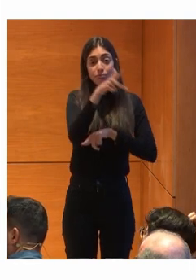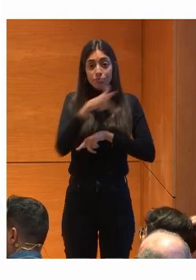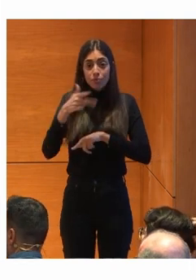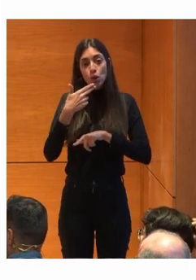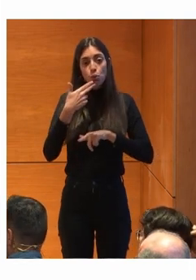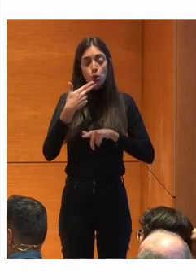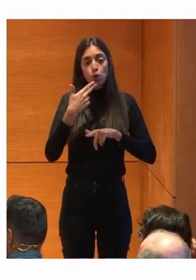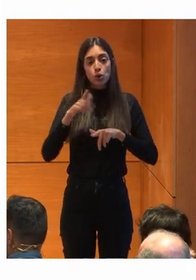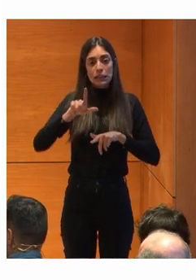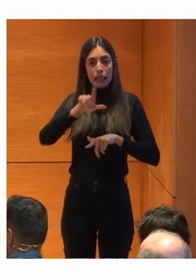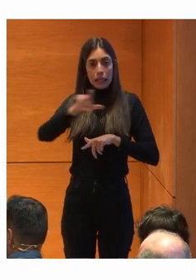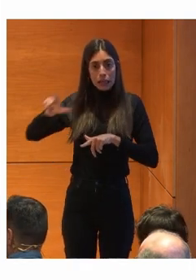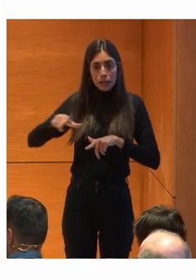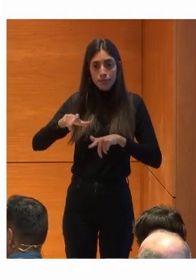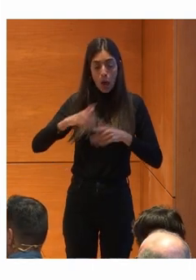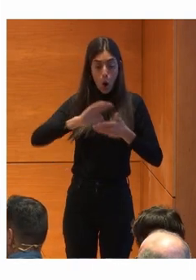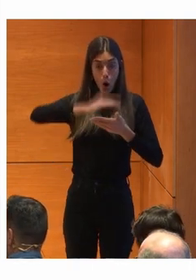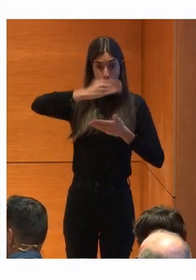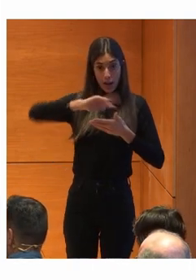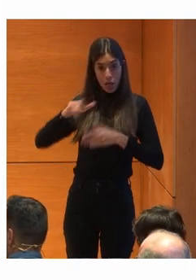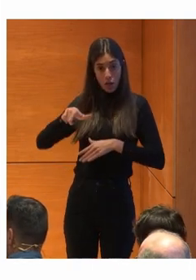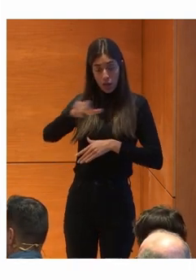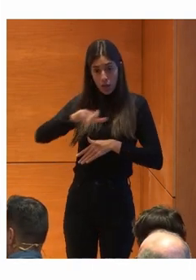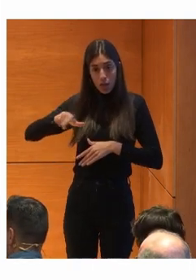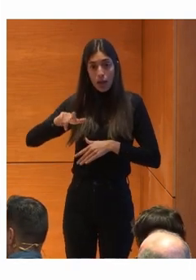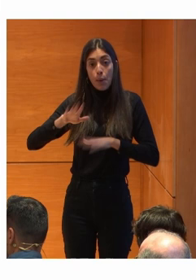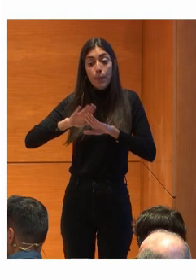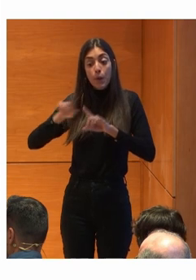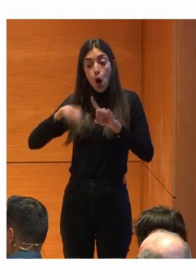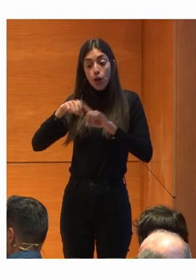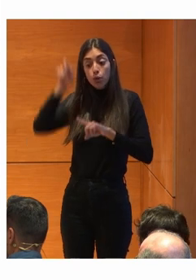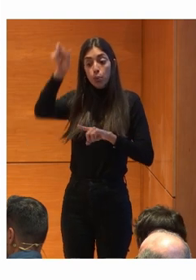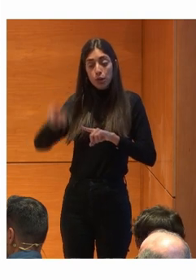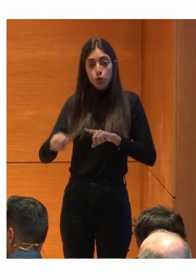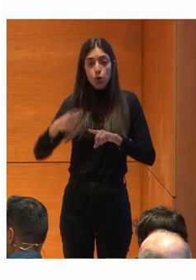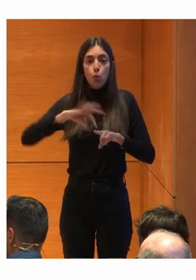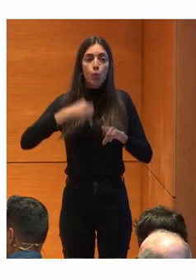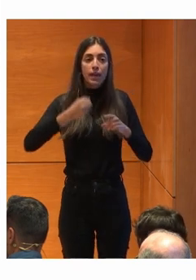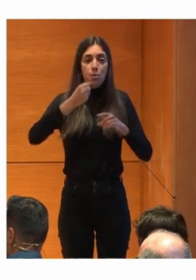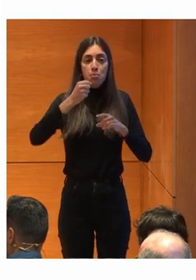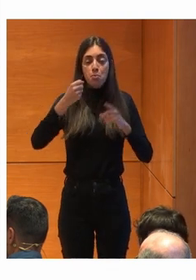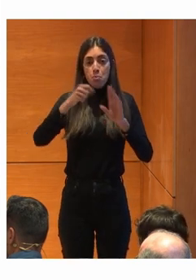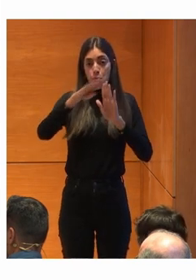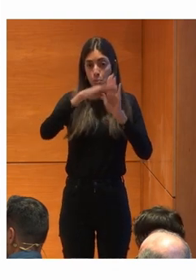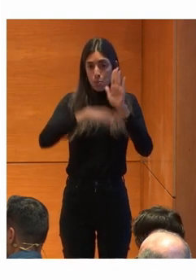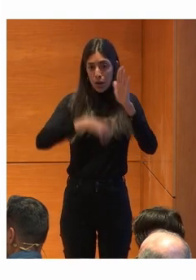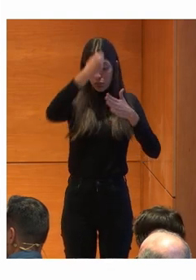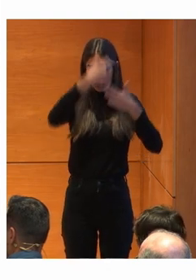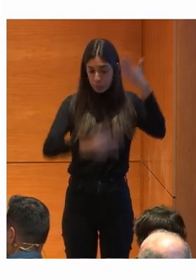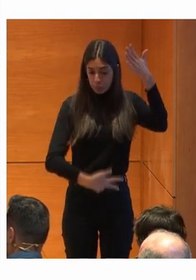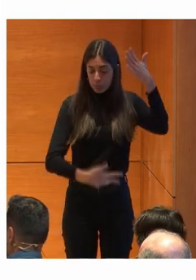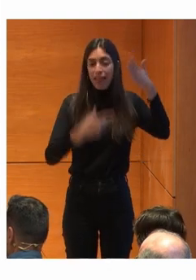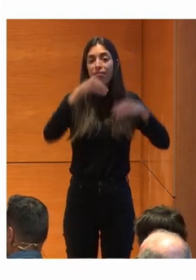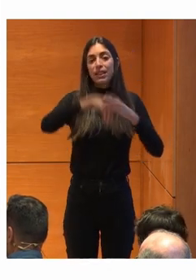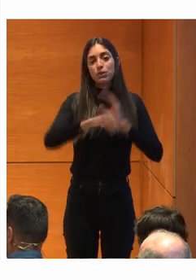ratón De ordenador Facilitando a la persona Que pueda acceder Absolutamente Todos los menús Que tenga En su dispositivo